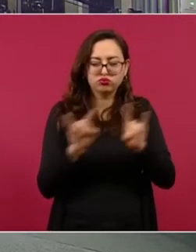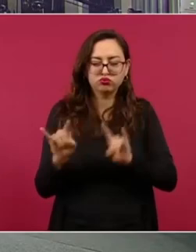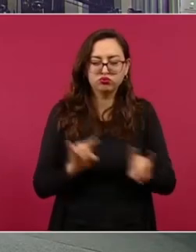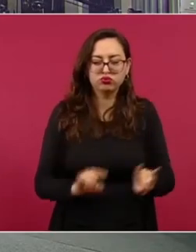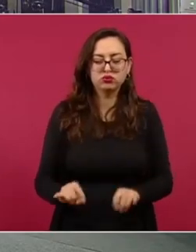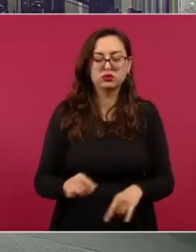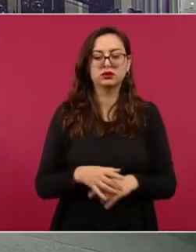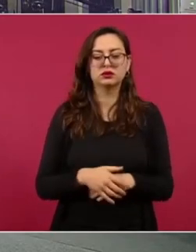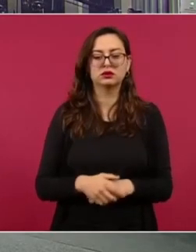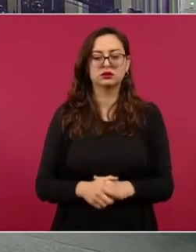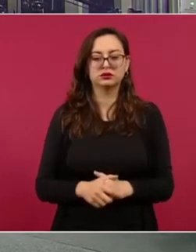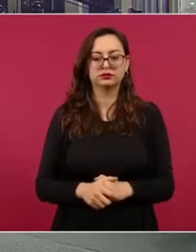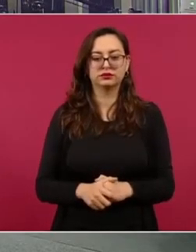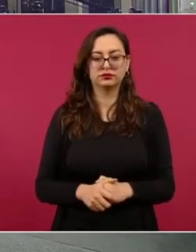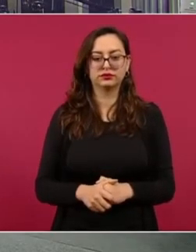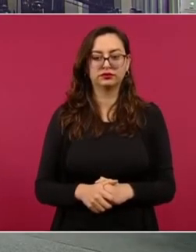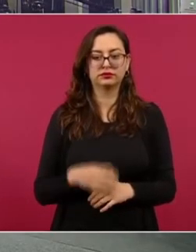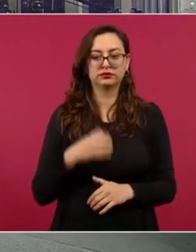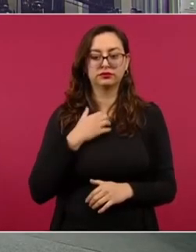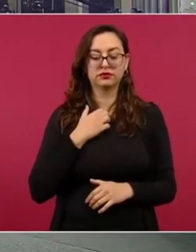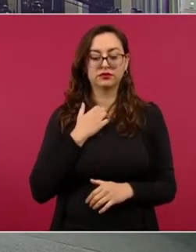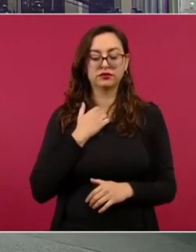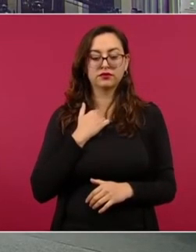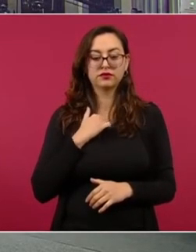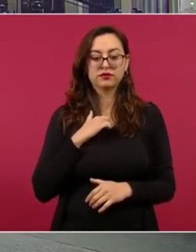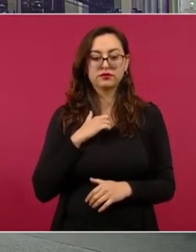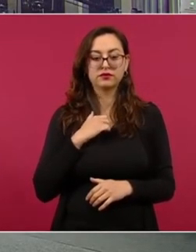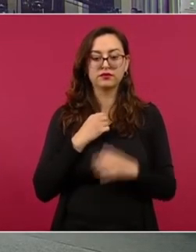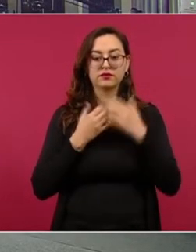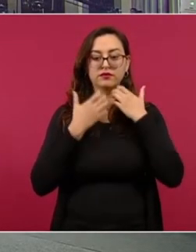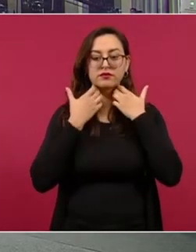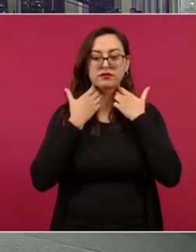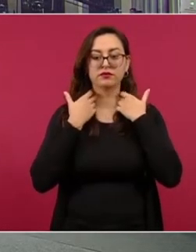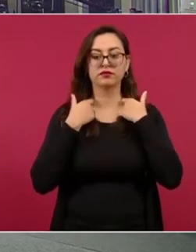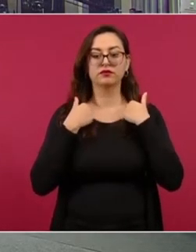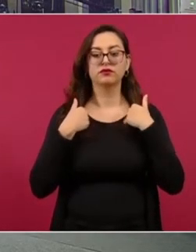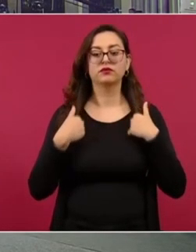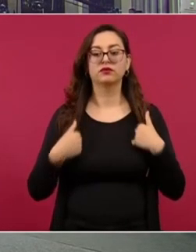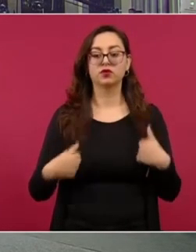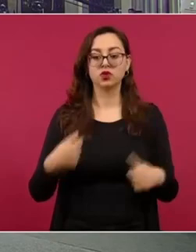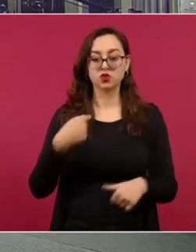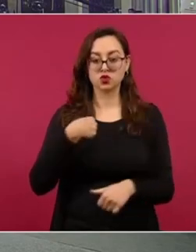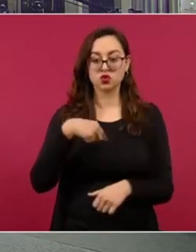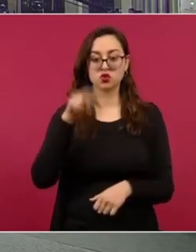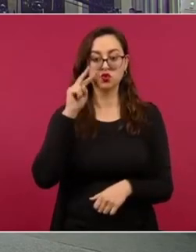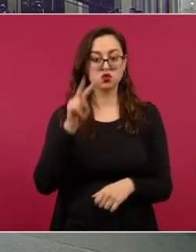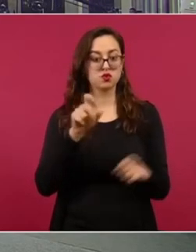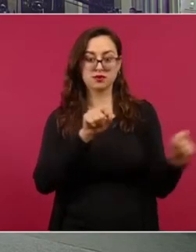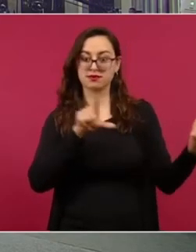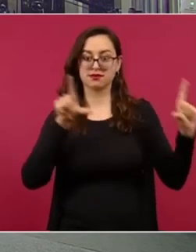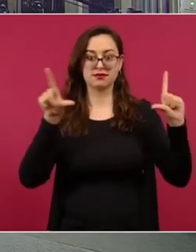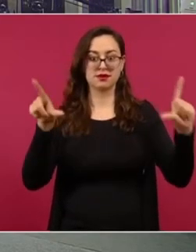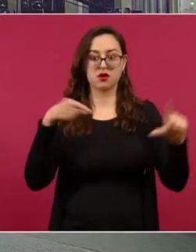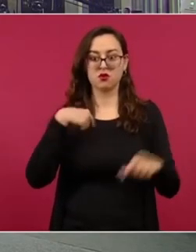Es esa, sí, pero yo la vi, no había visto esta.